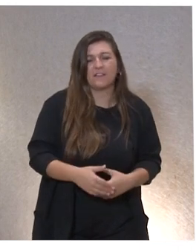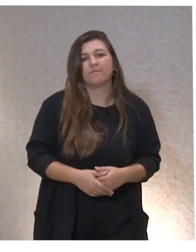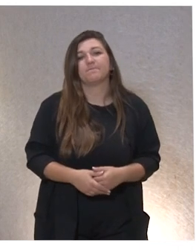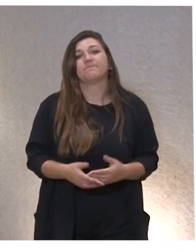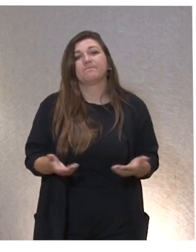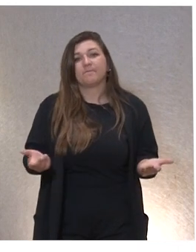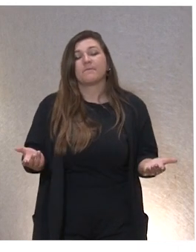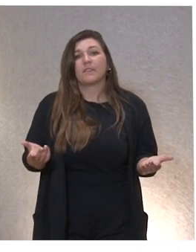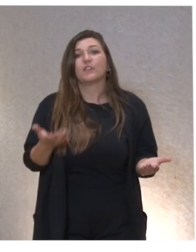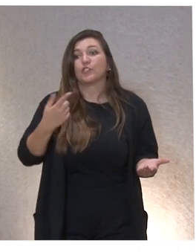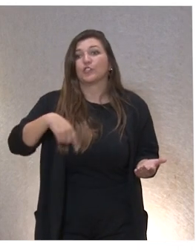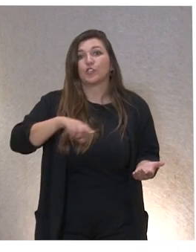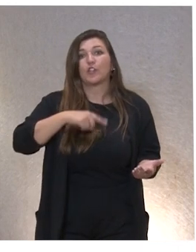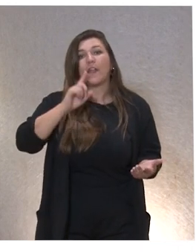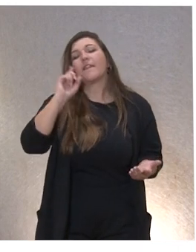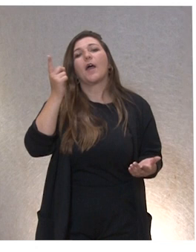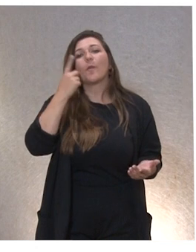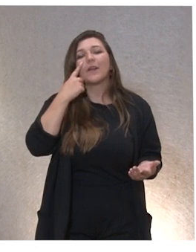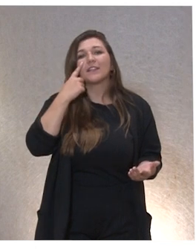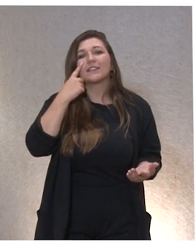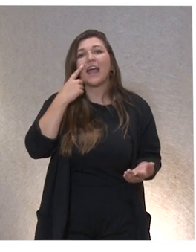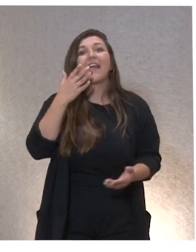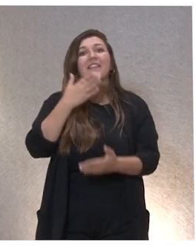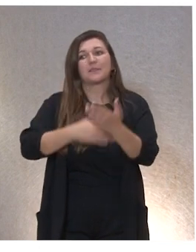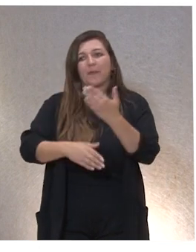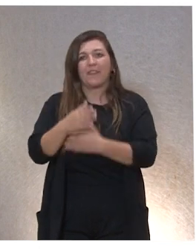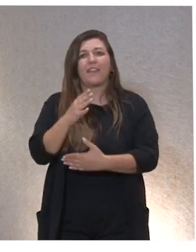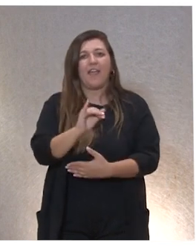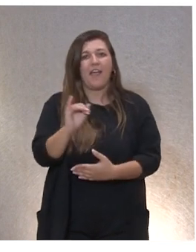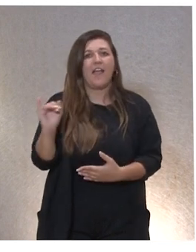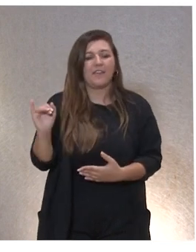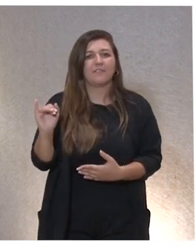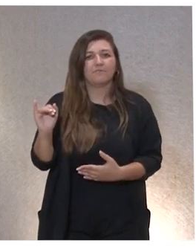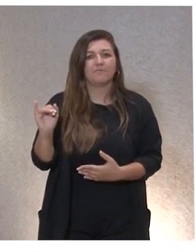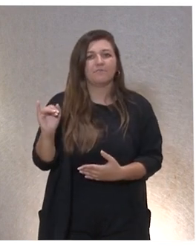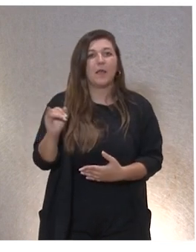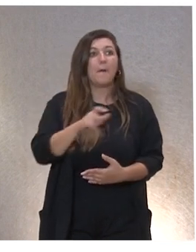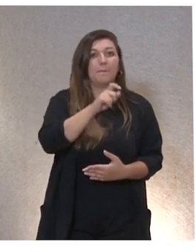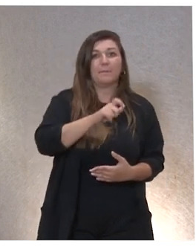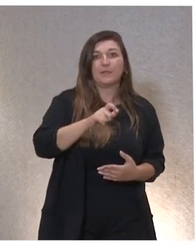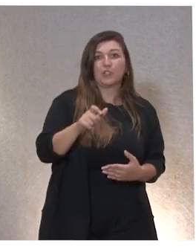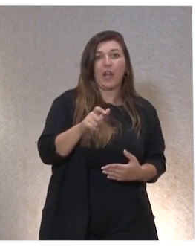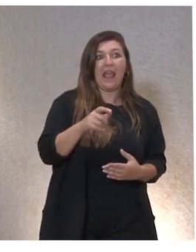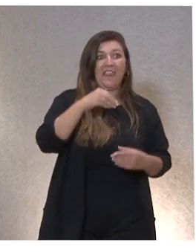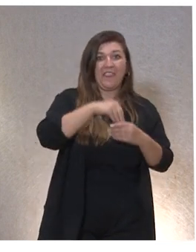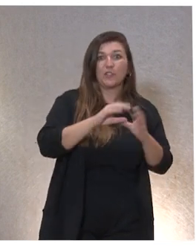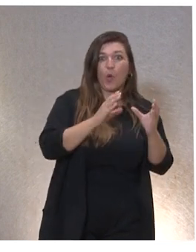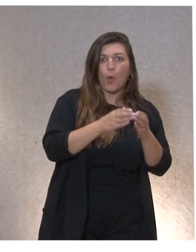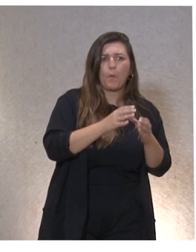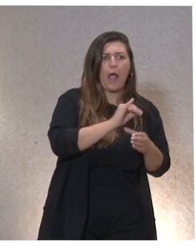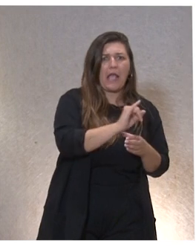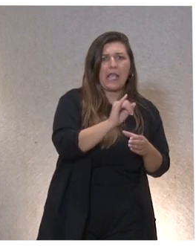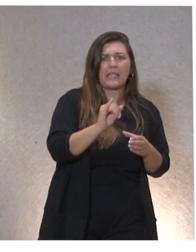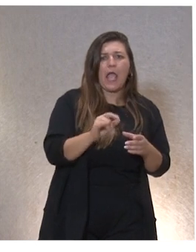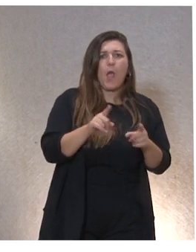Y esto, además, nos dimos cuenta también que trascendía la discapacidad. Ya nos pasaba con... Pasaba a la gente del grupo, le pasaba con más gente, le pasaba